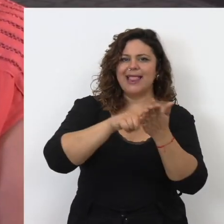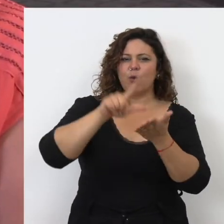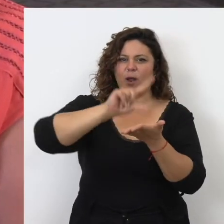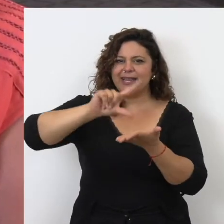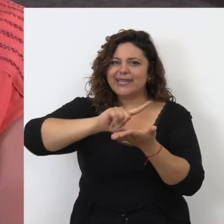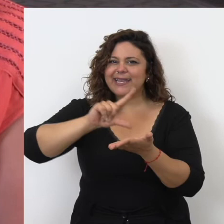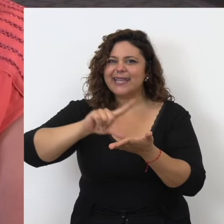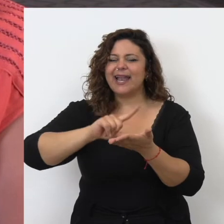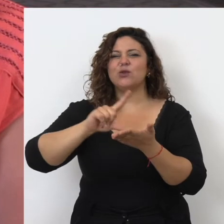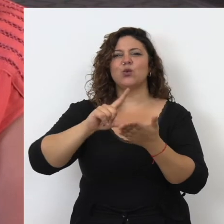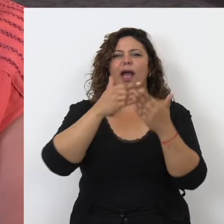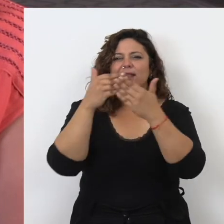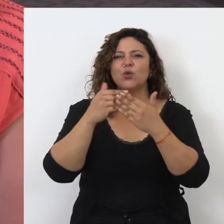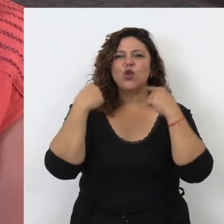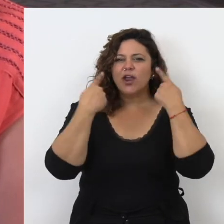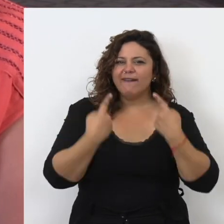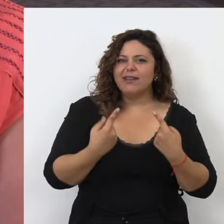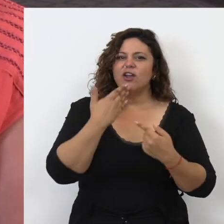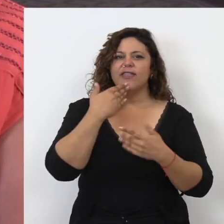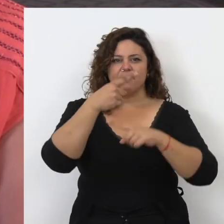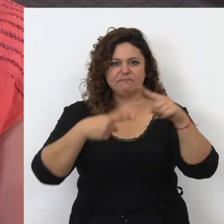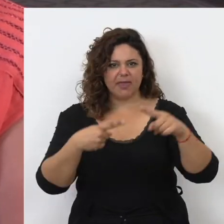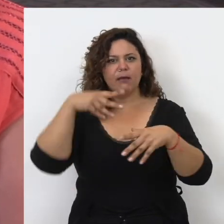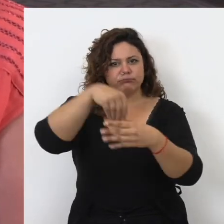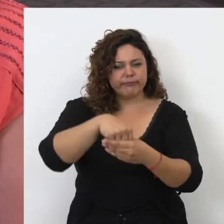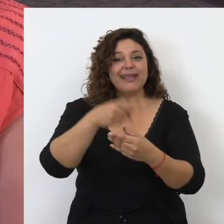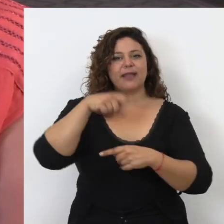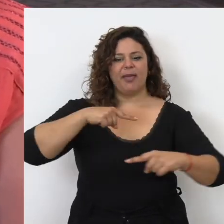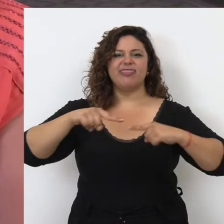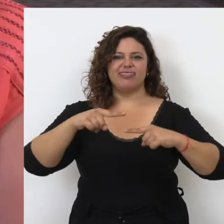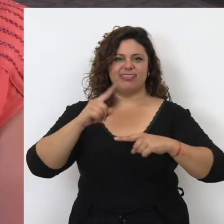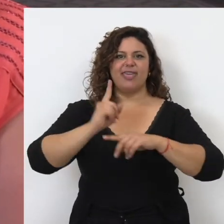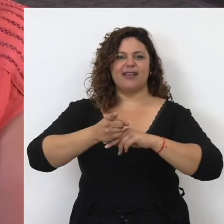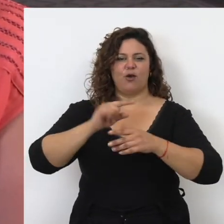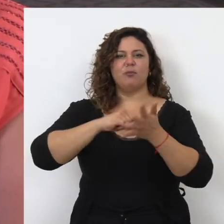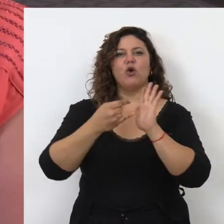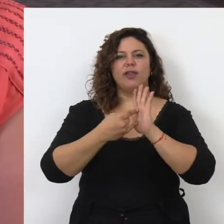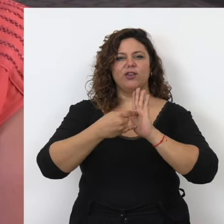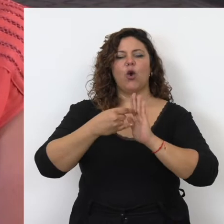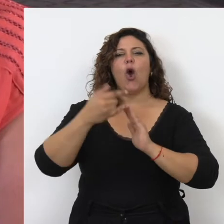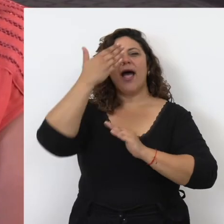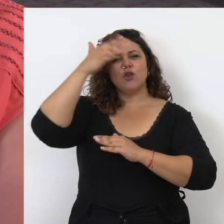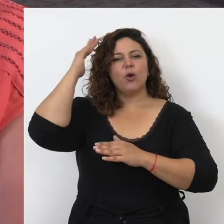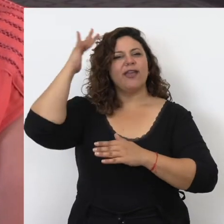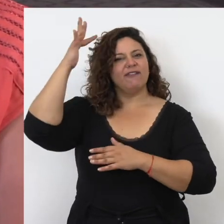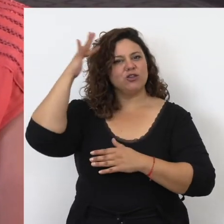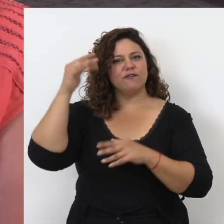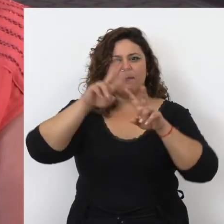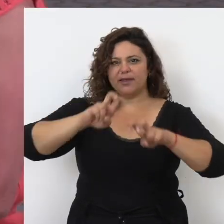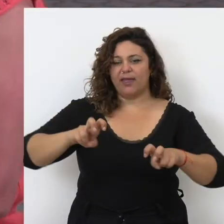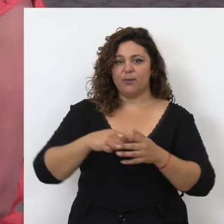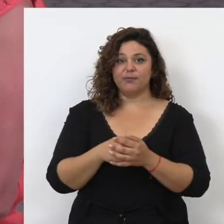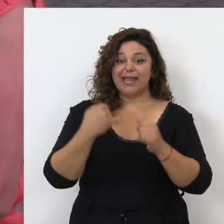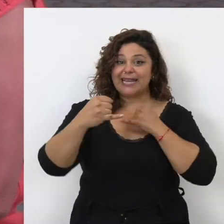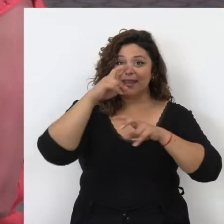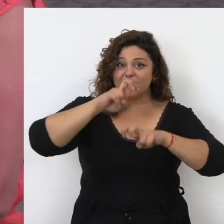lengua y literatura del judaísmo rabínico y medieval y dirijo el proyecto de investigación antropología y filosofía. Mi